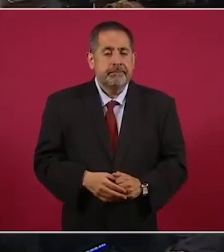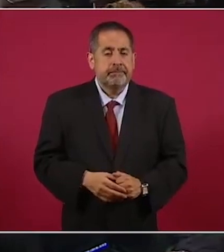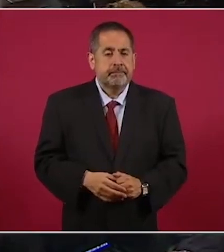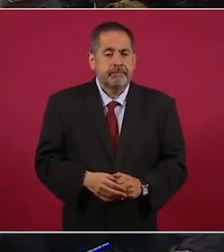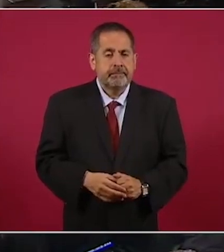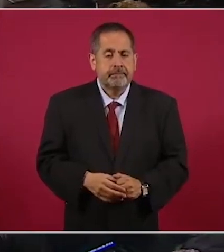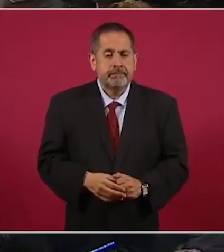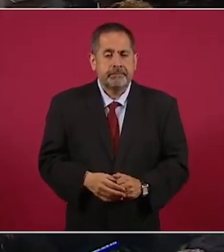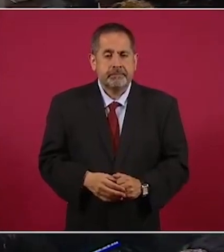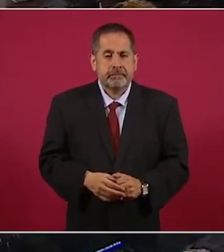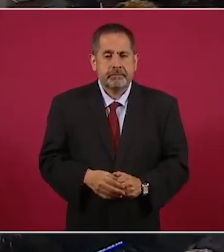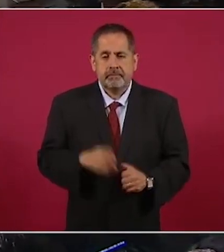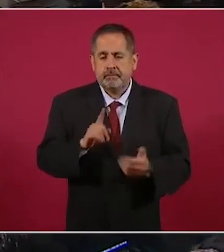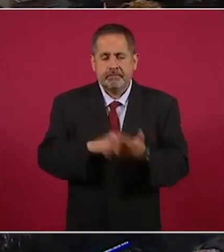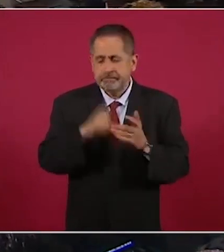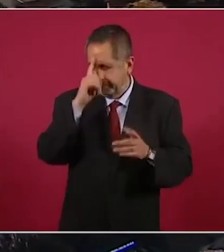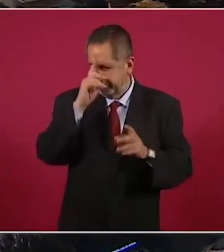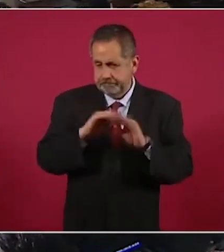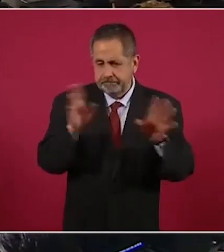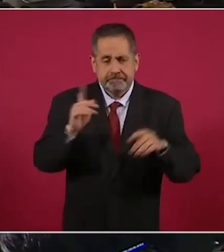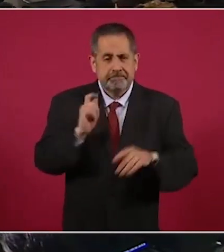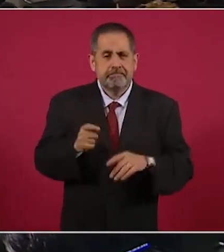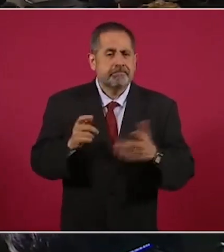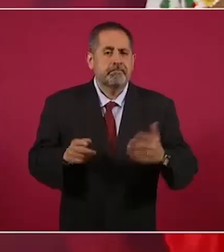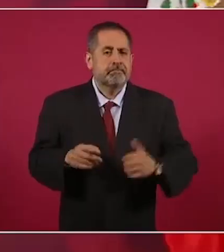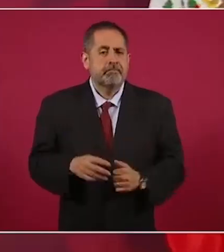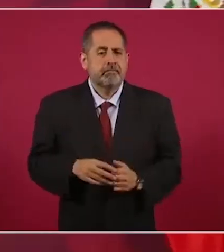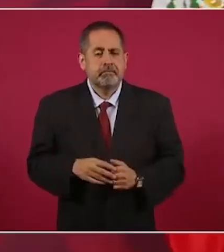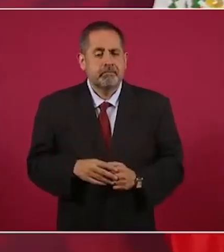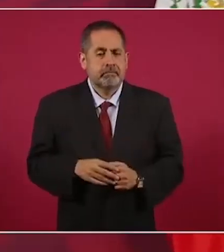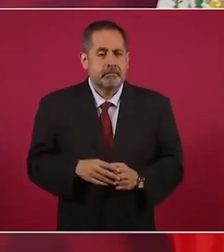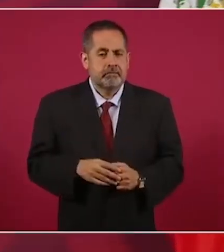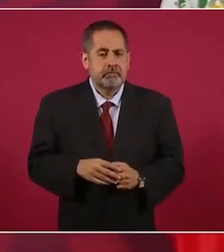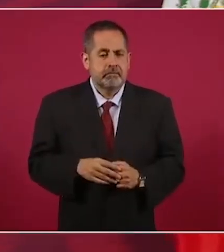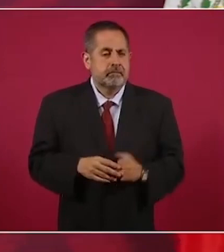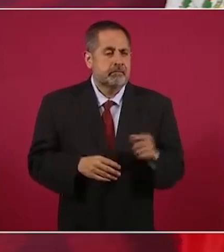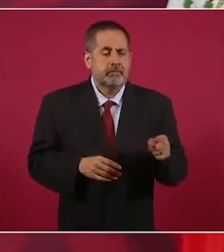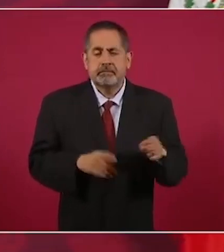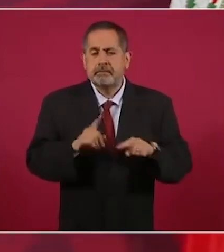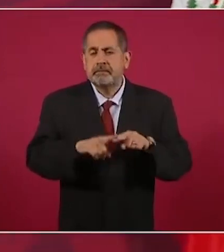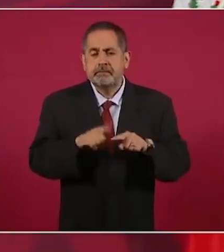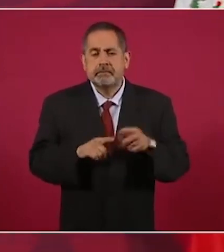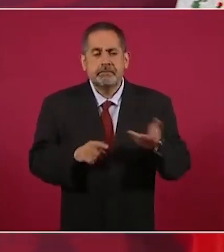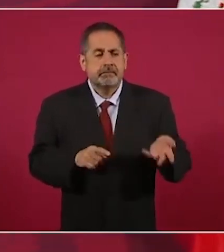sin duda es creada